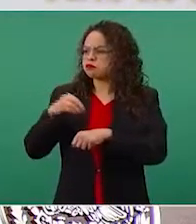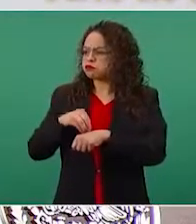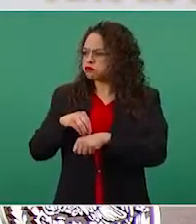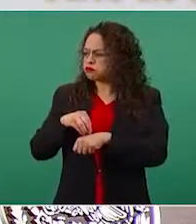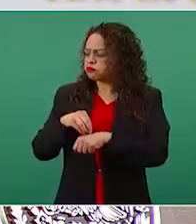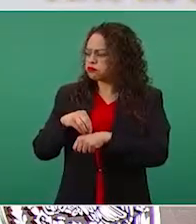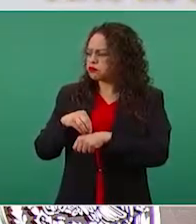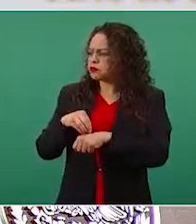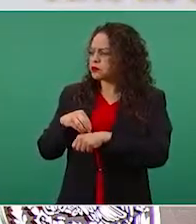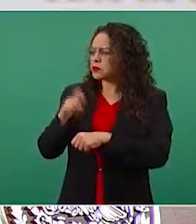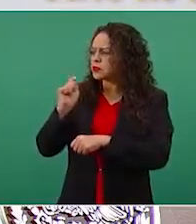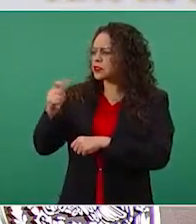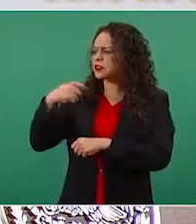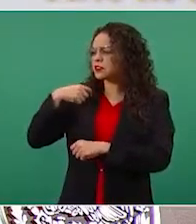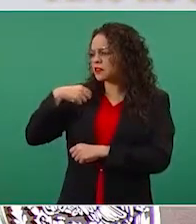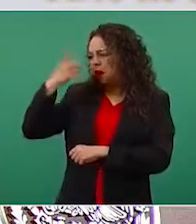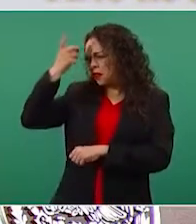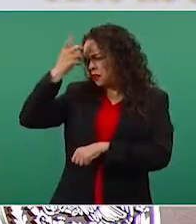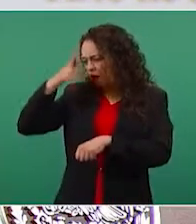ser dirigente,